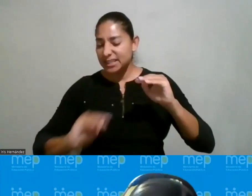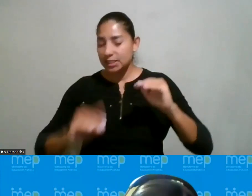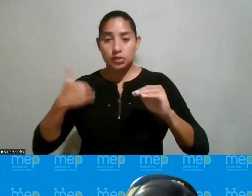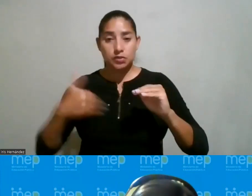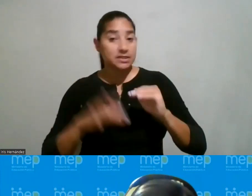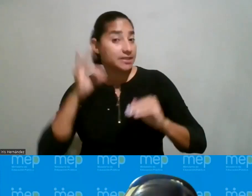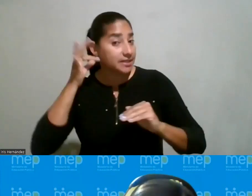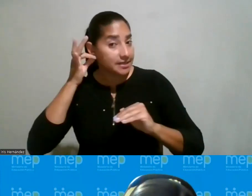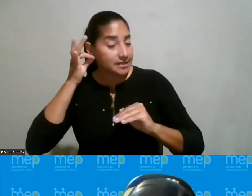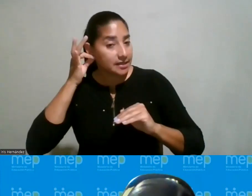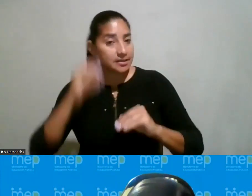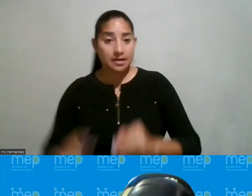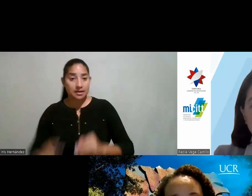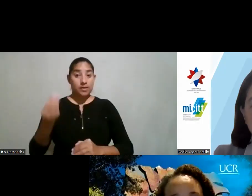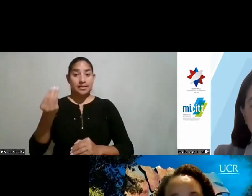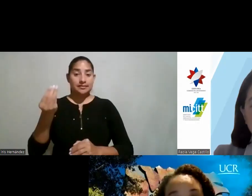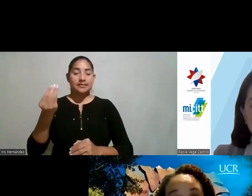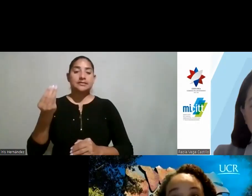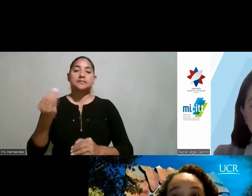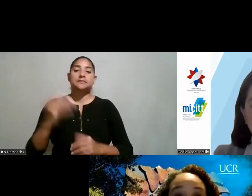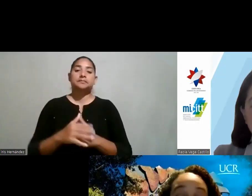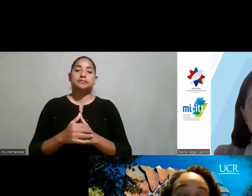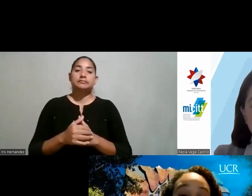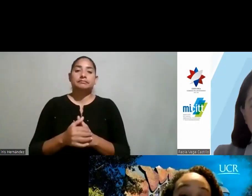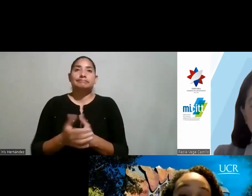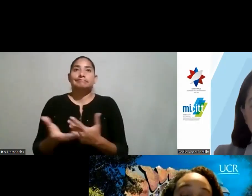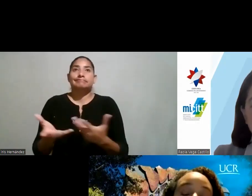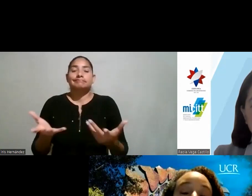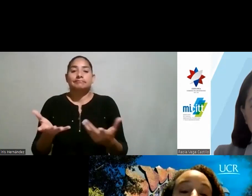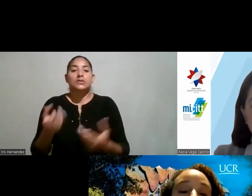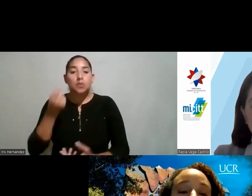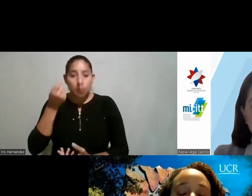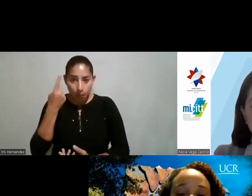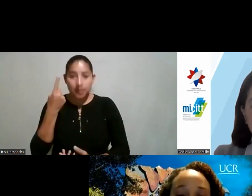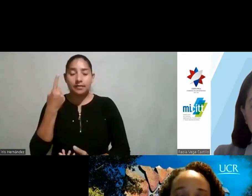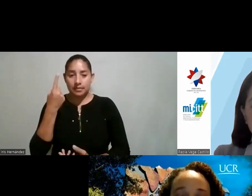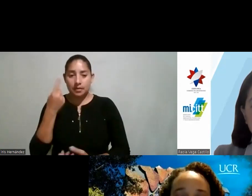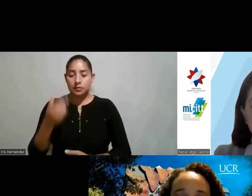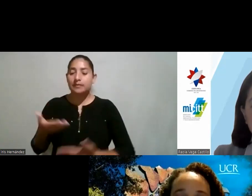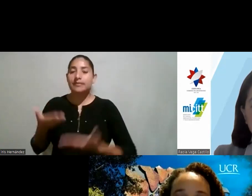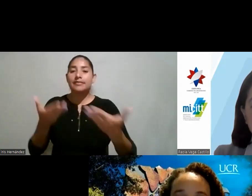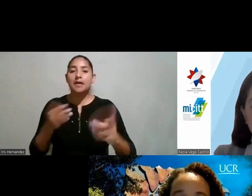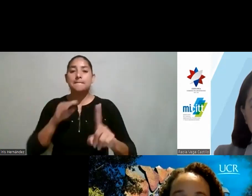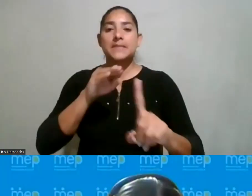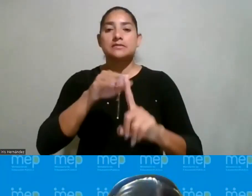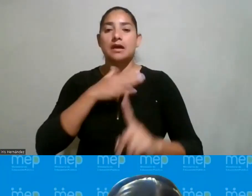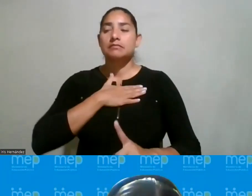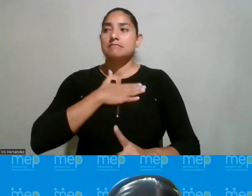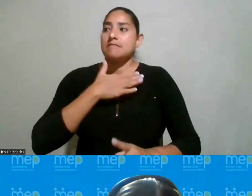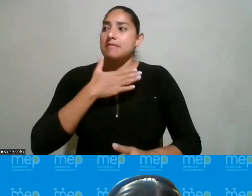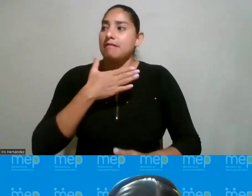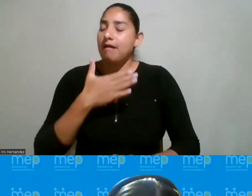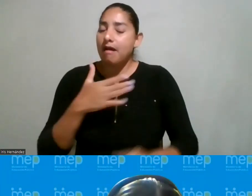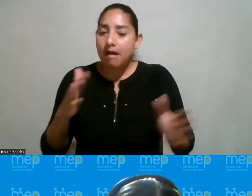adolescentes que entendamos que podamos dar ese mensaje inspirador que